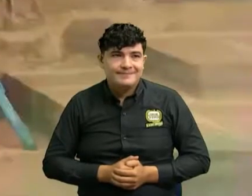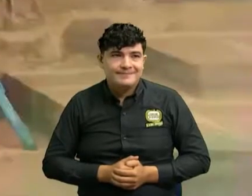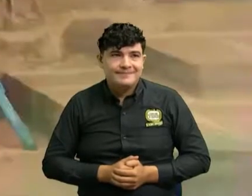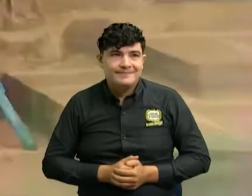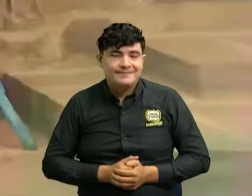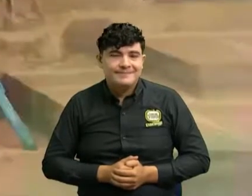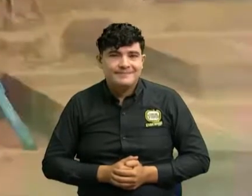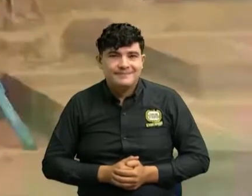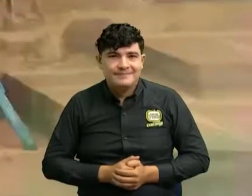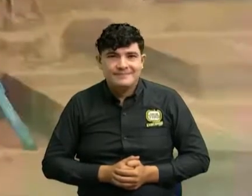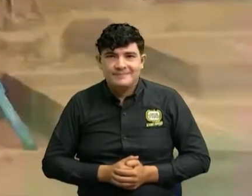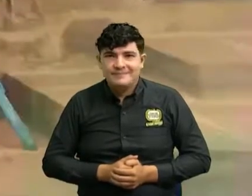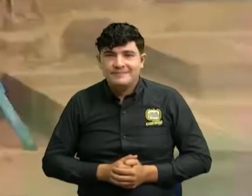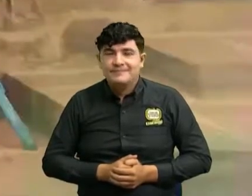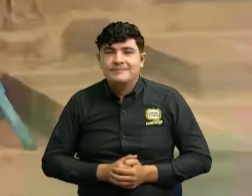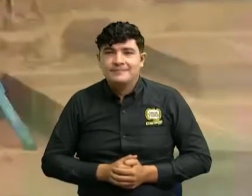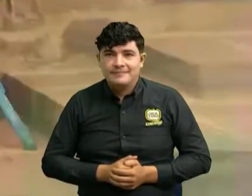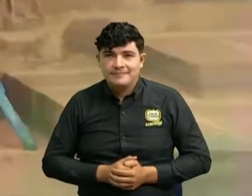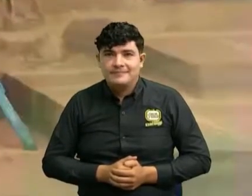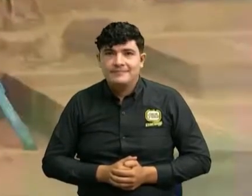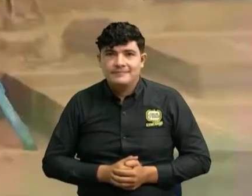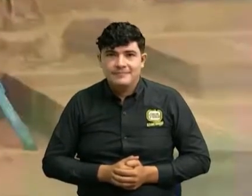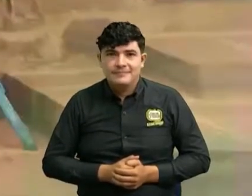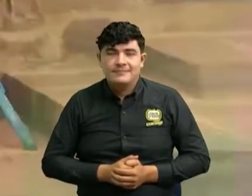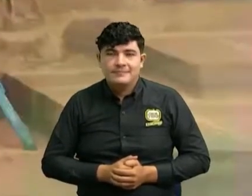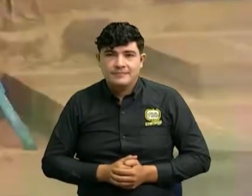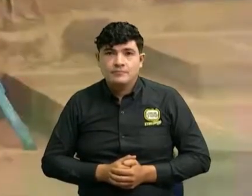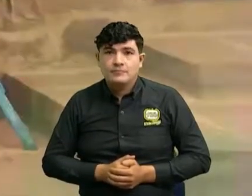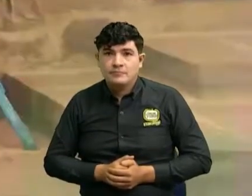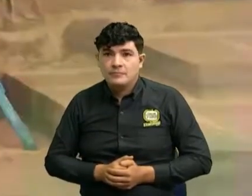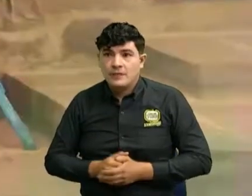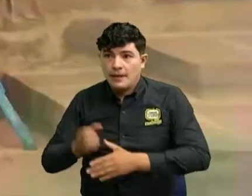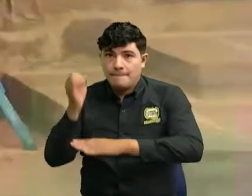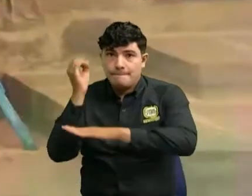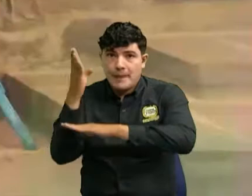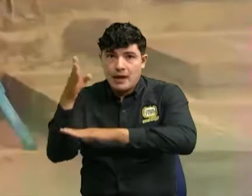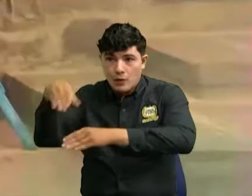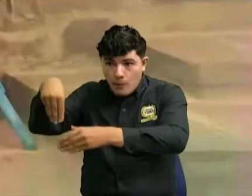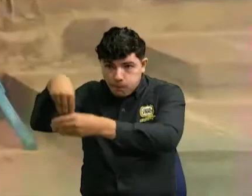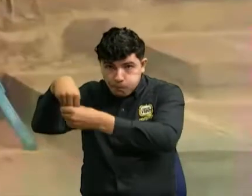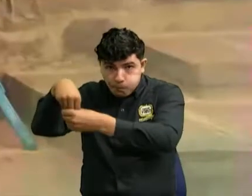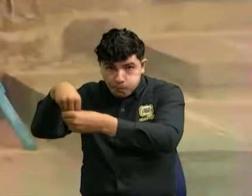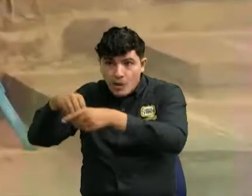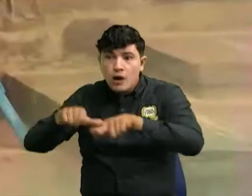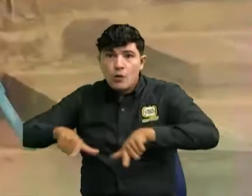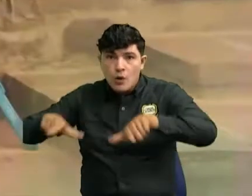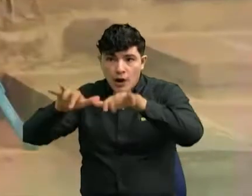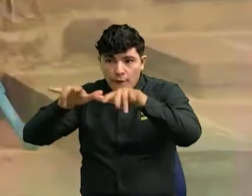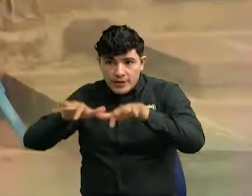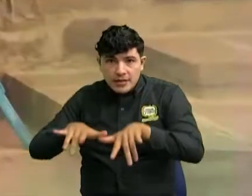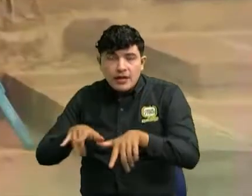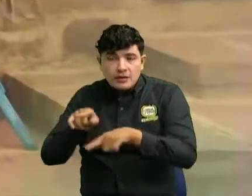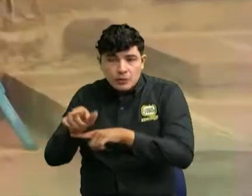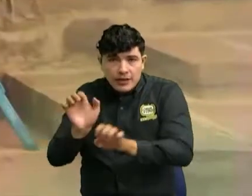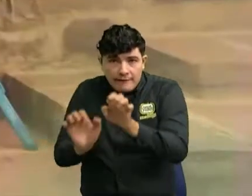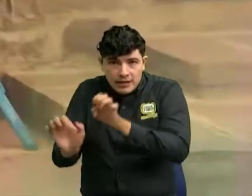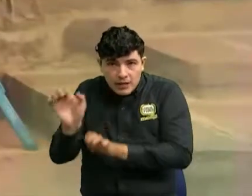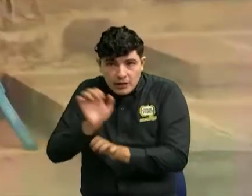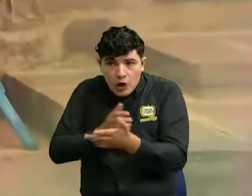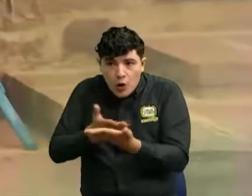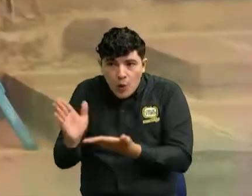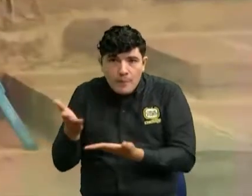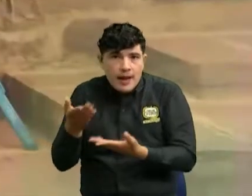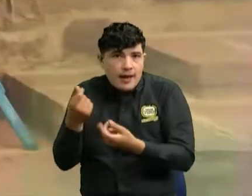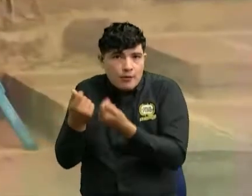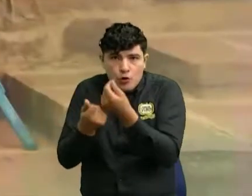Recordemos que al interior de los bancos también existe una figura que es el defensor del consumidor financiero. Entonces, esta figura